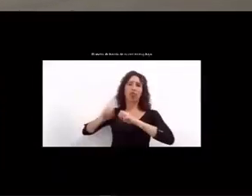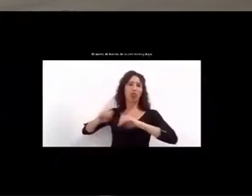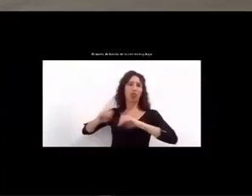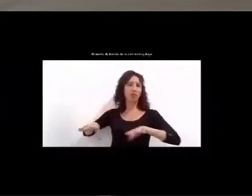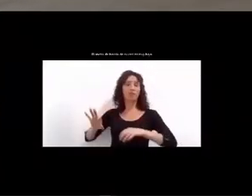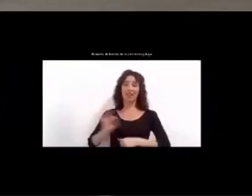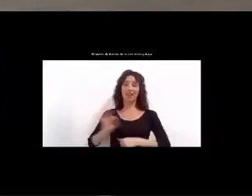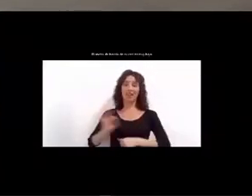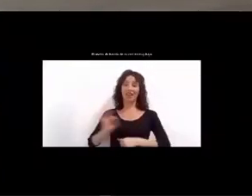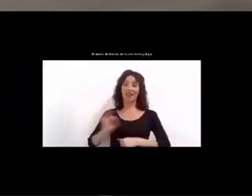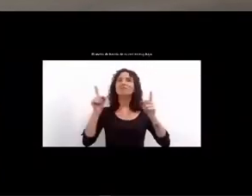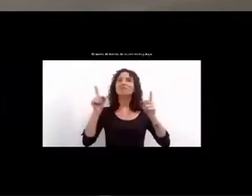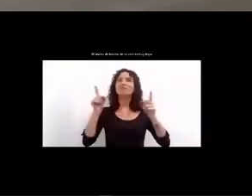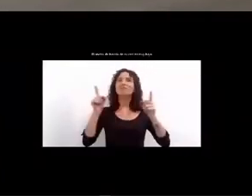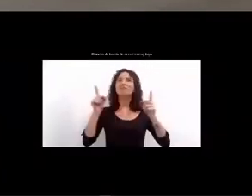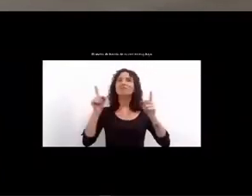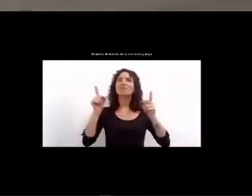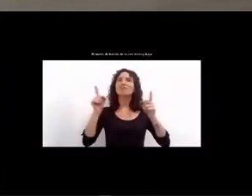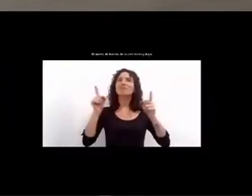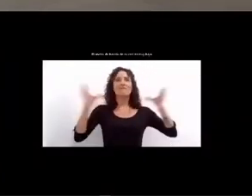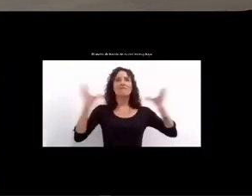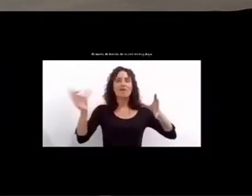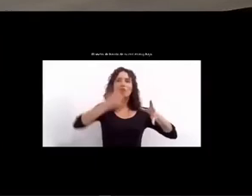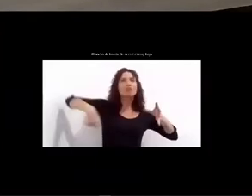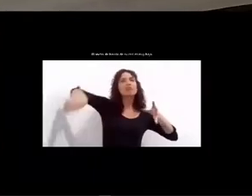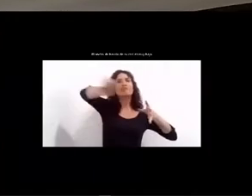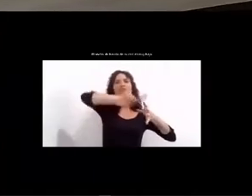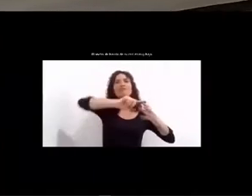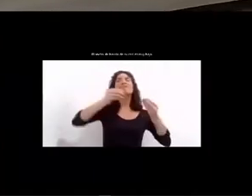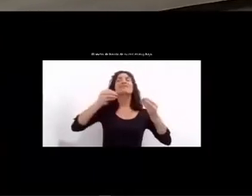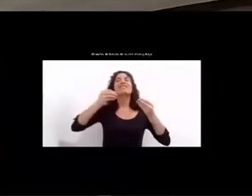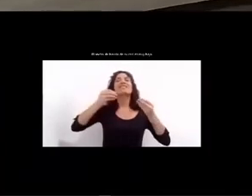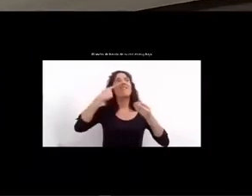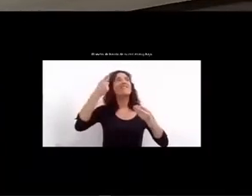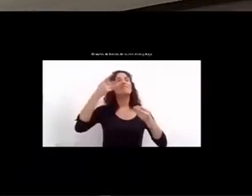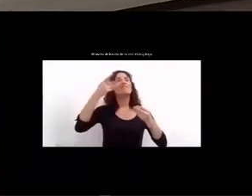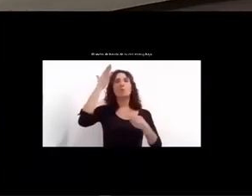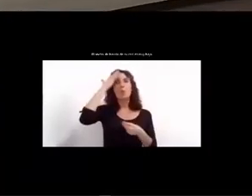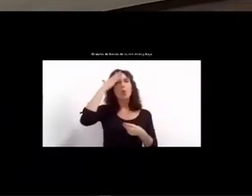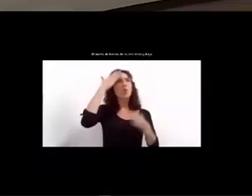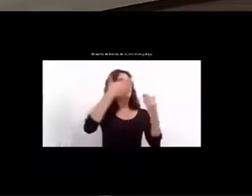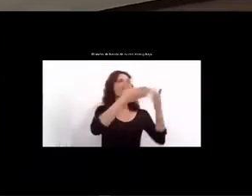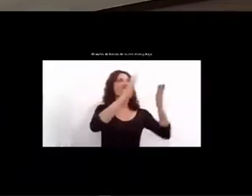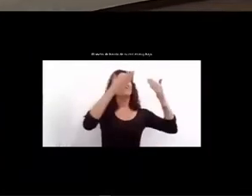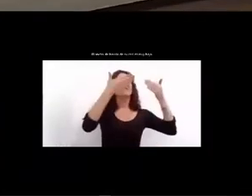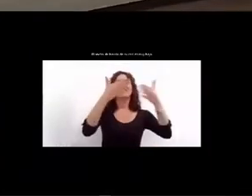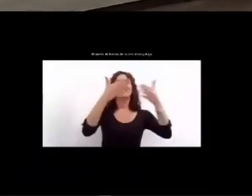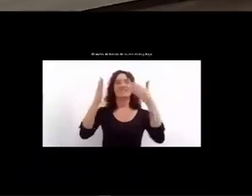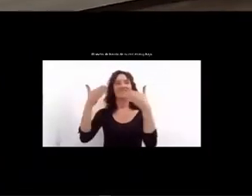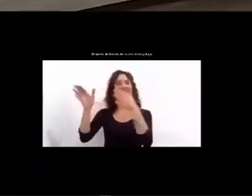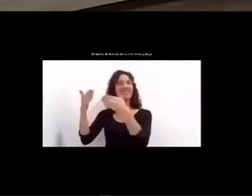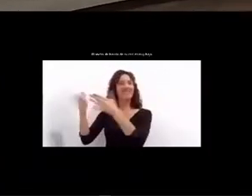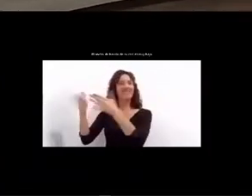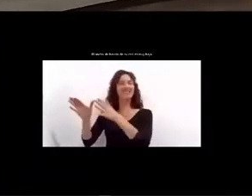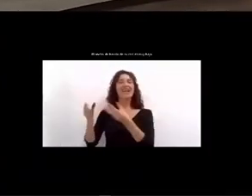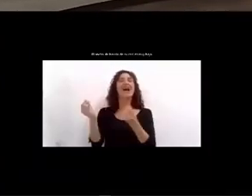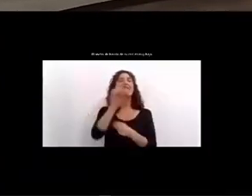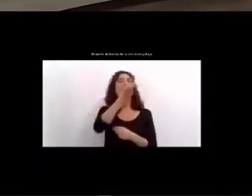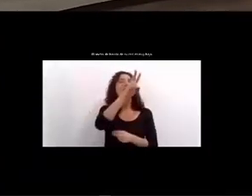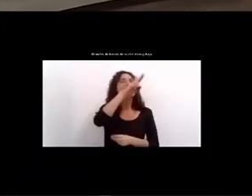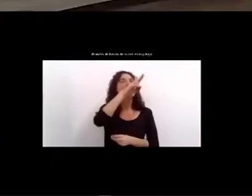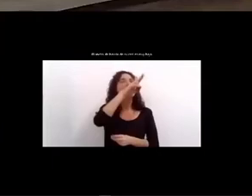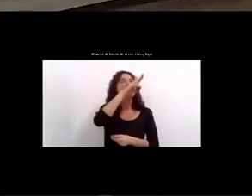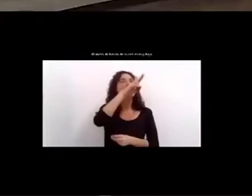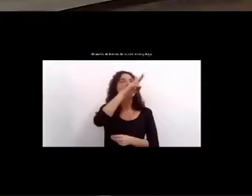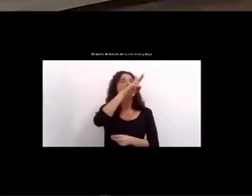estar cerca con instituciones culturales que ya no solo abren sus puertas sino que salen al encuentro para recuperar los olores la temperatura